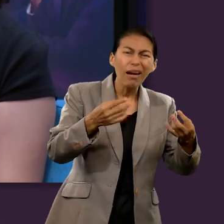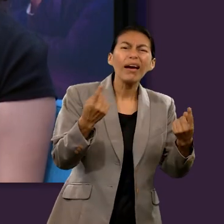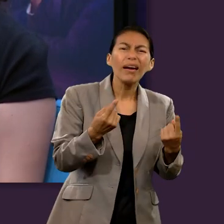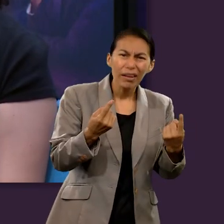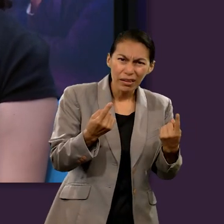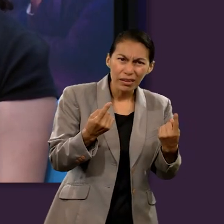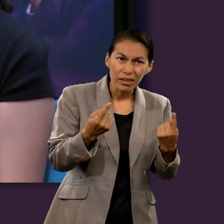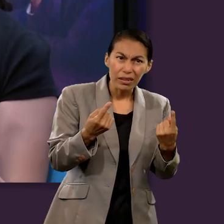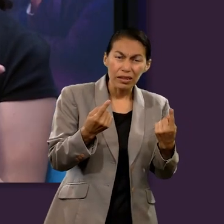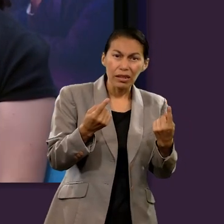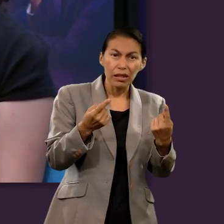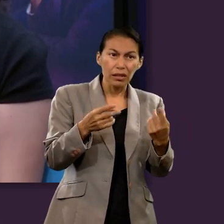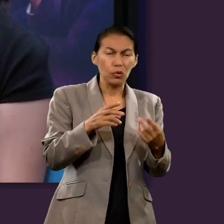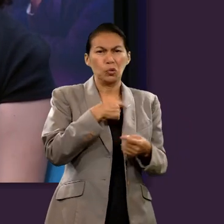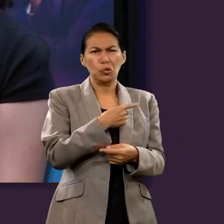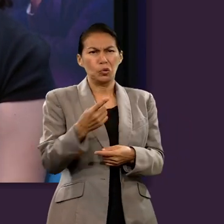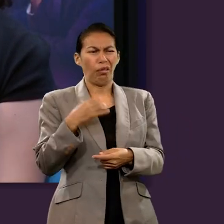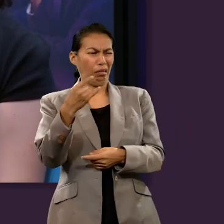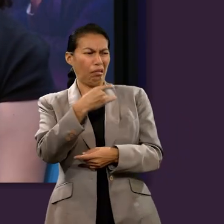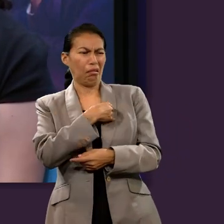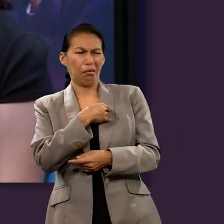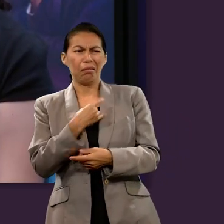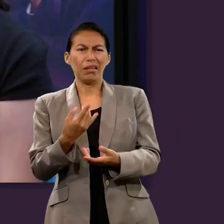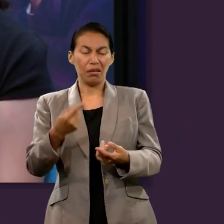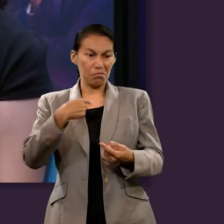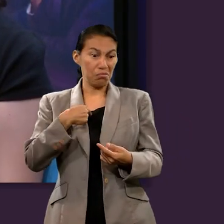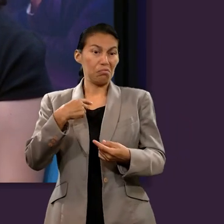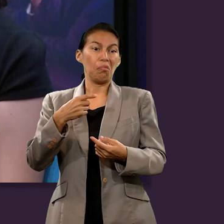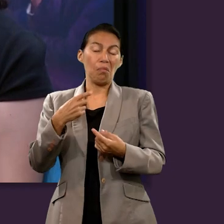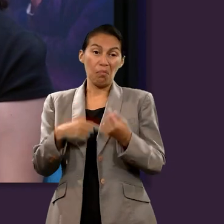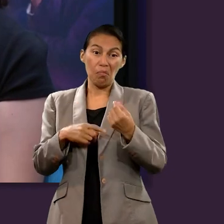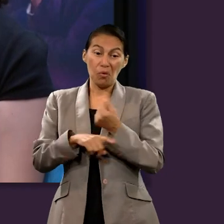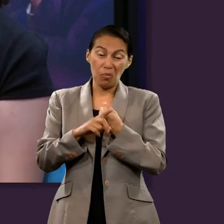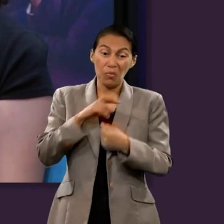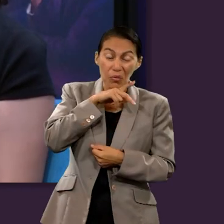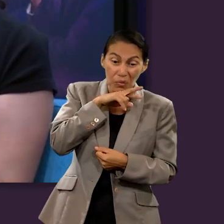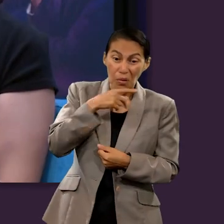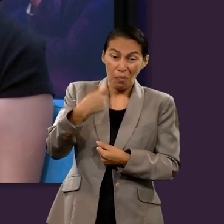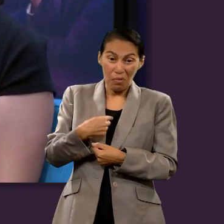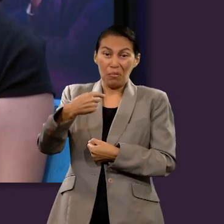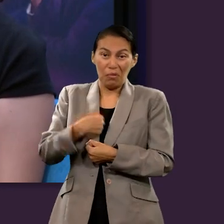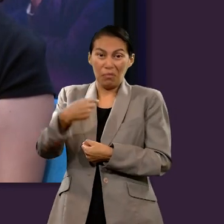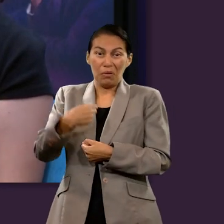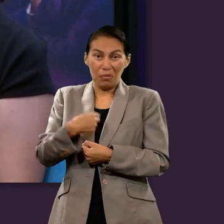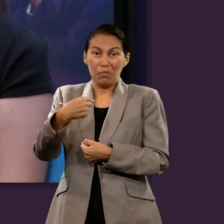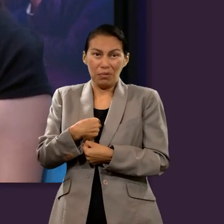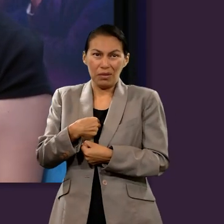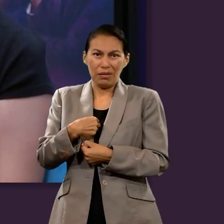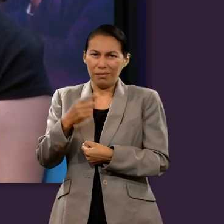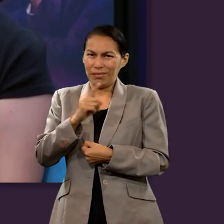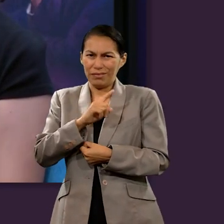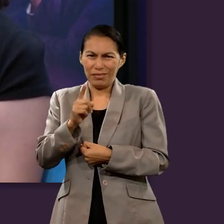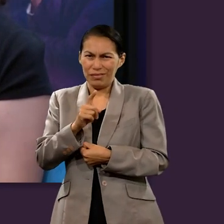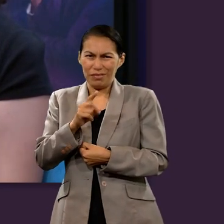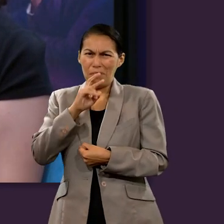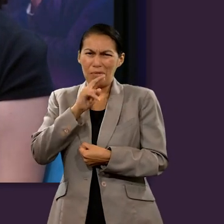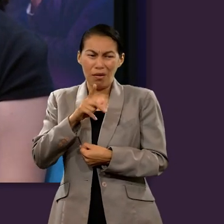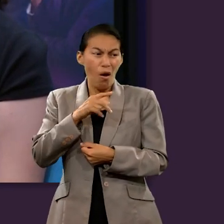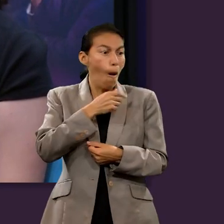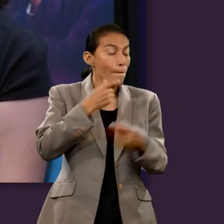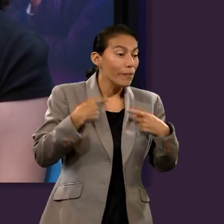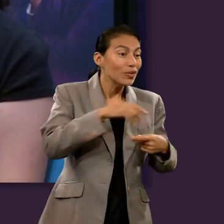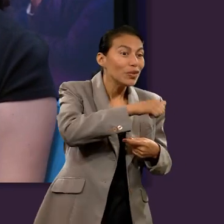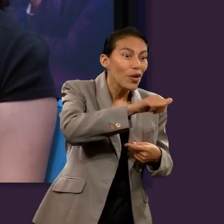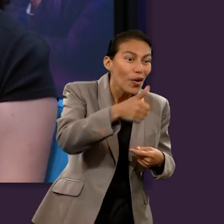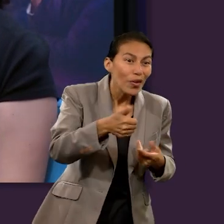nosotros hoy para compartir con aquellas personas más allá de preocuparnos de manera egoísta de nuestros intereses y de nuestra